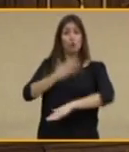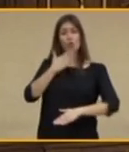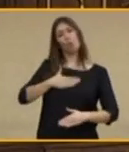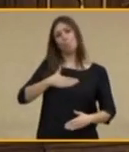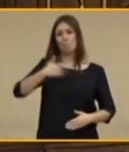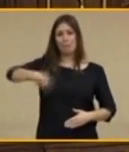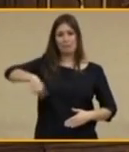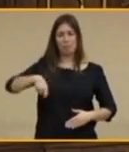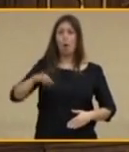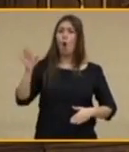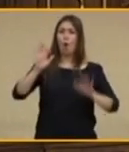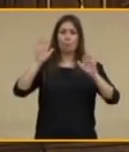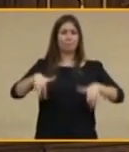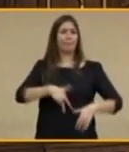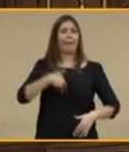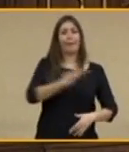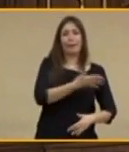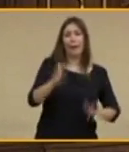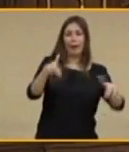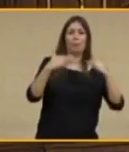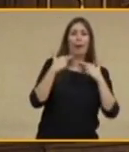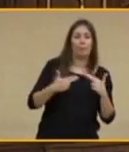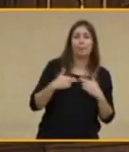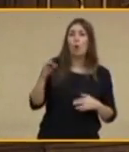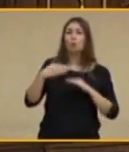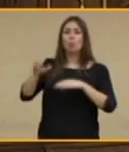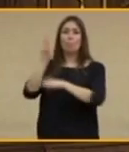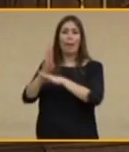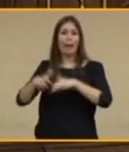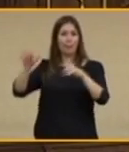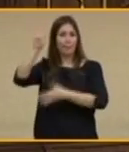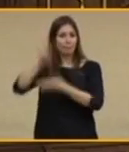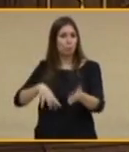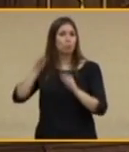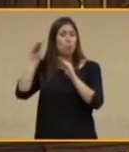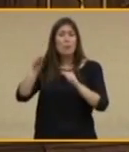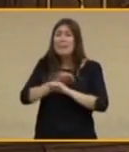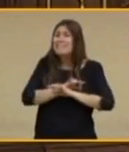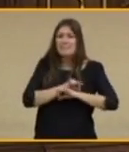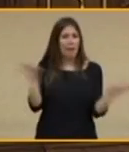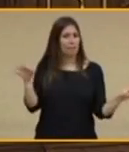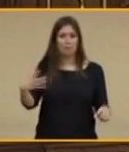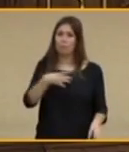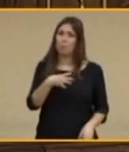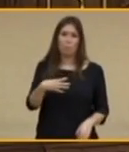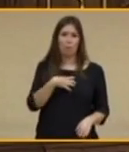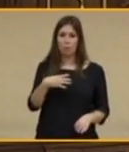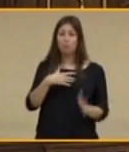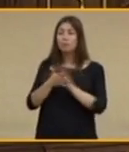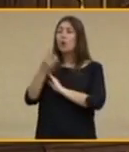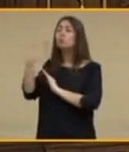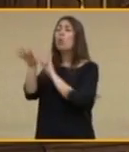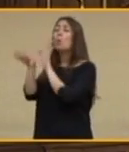las Cortes Generales, ni el Parlamento de Cataluña, nadie puede legítimamente privar de manera unilateral